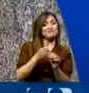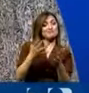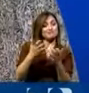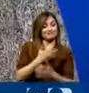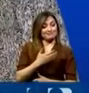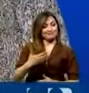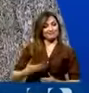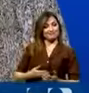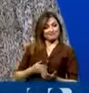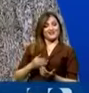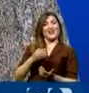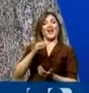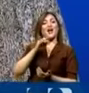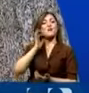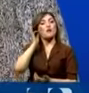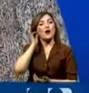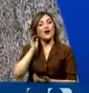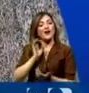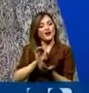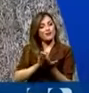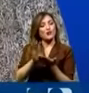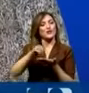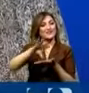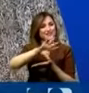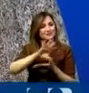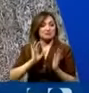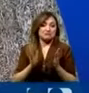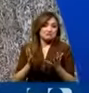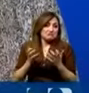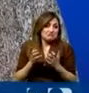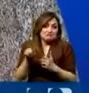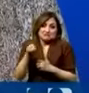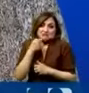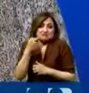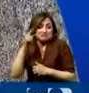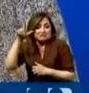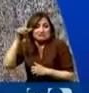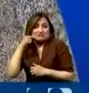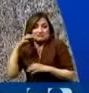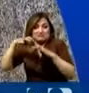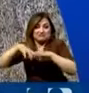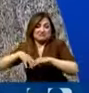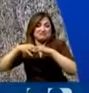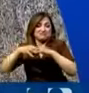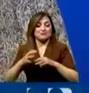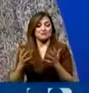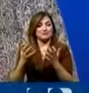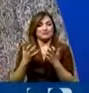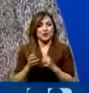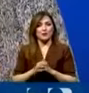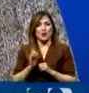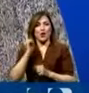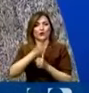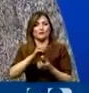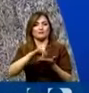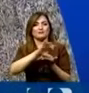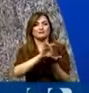Han dicho que la muerte cruzada no va porque no hay las condiciones para eso. Para los consensos tampoco. ¿Cuál va a ser entonces el camino?